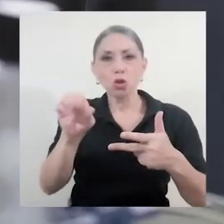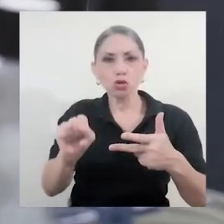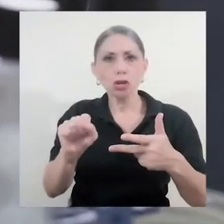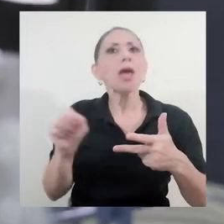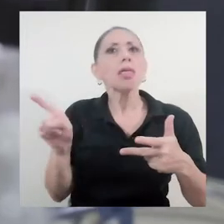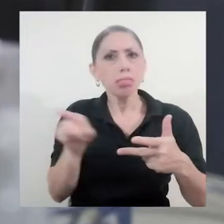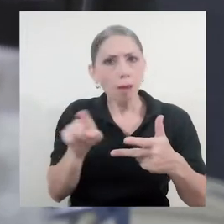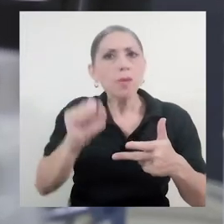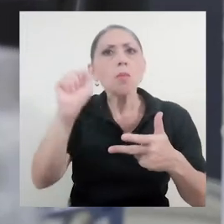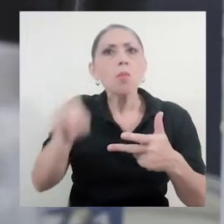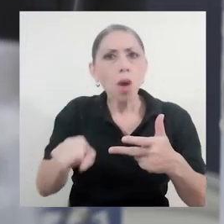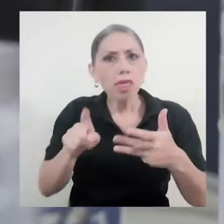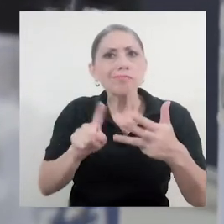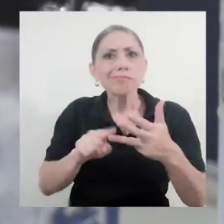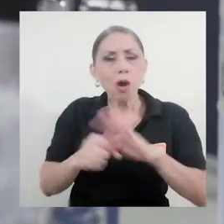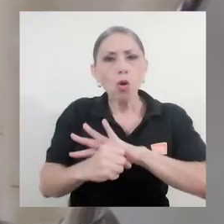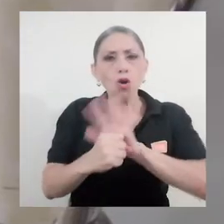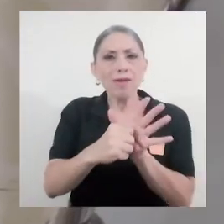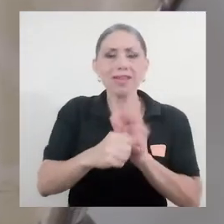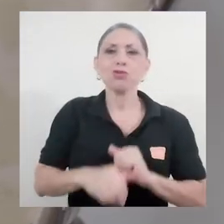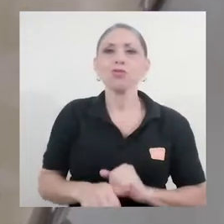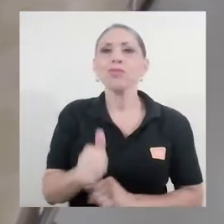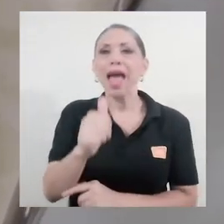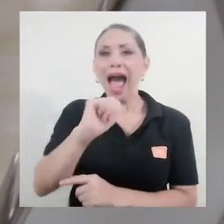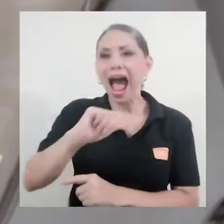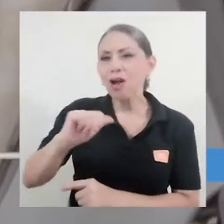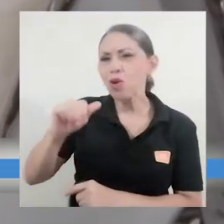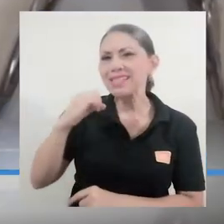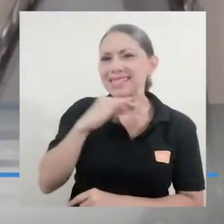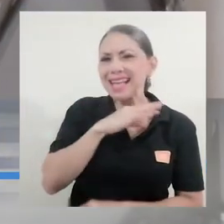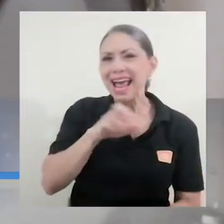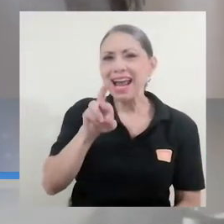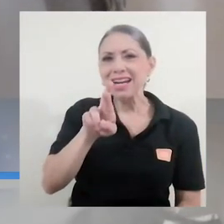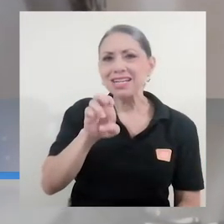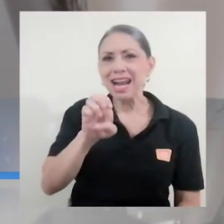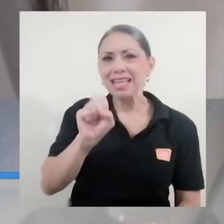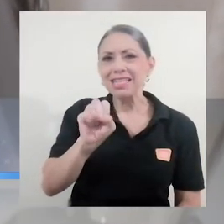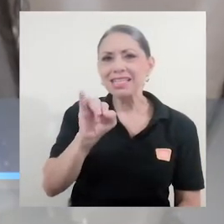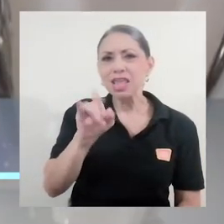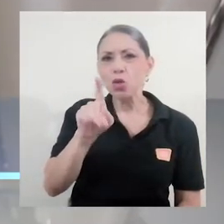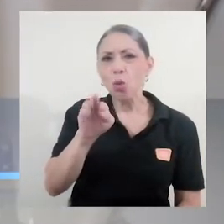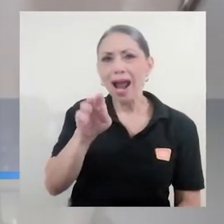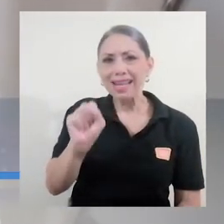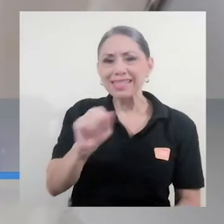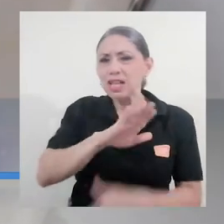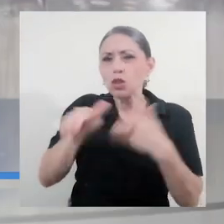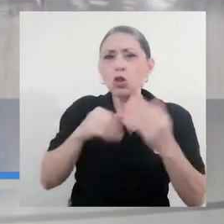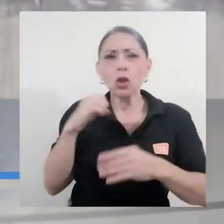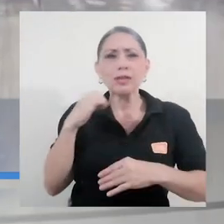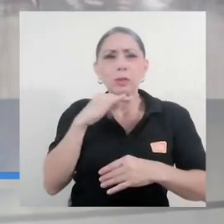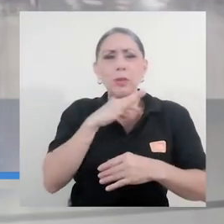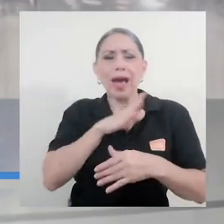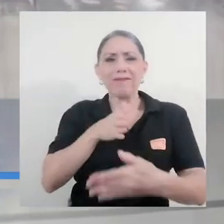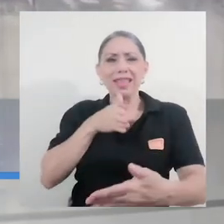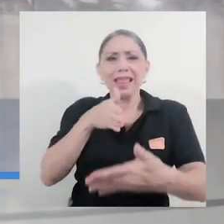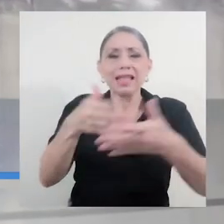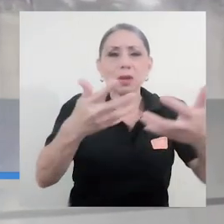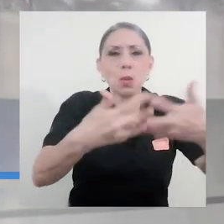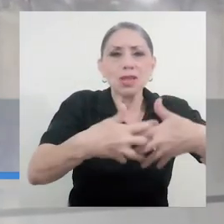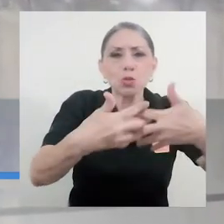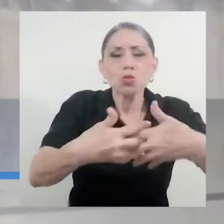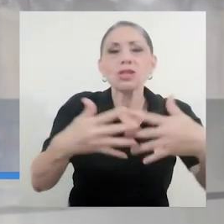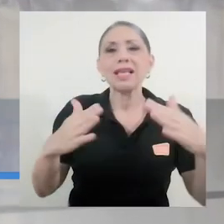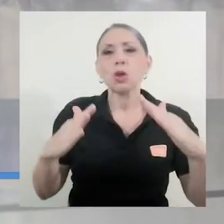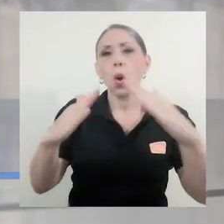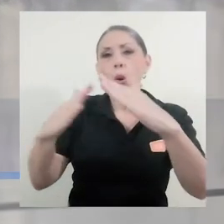puede circular el coronavirus. Las aguas residuales son todas aquellas que han sido afectadas por la industria, los